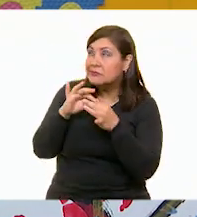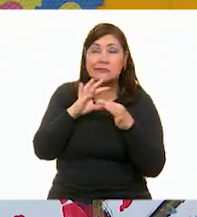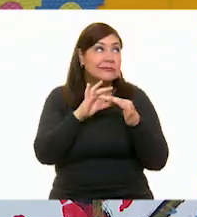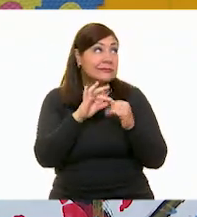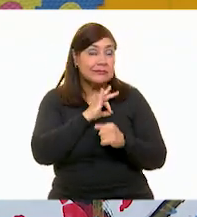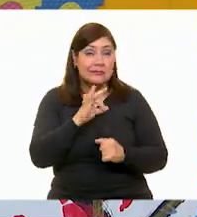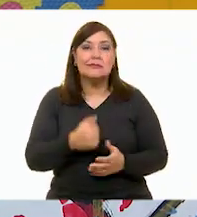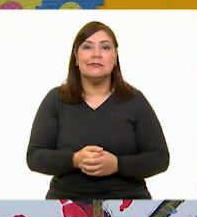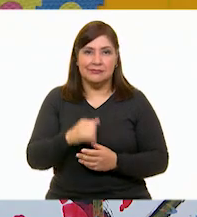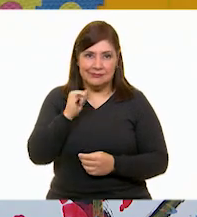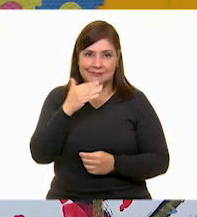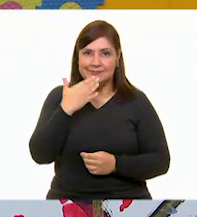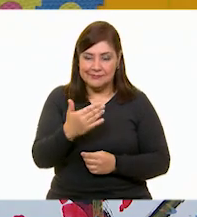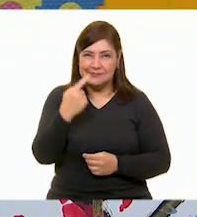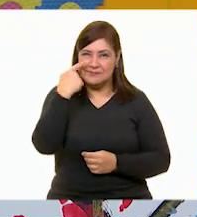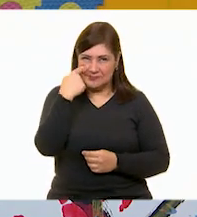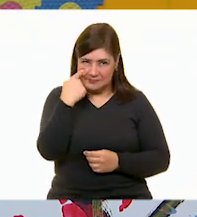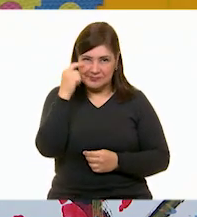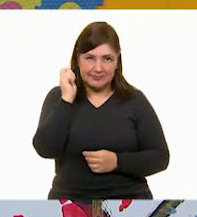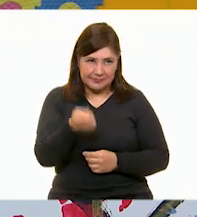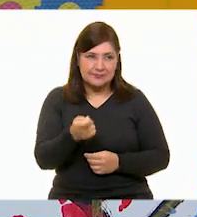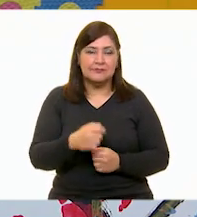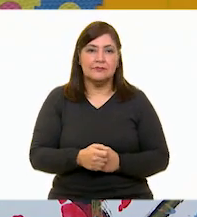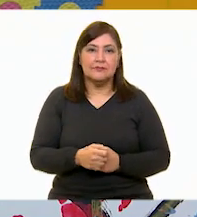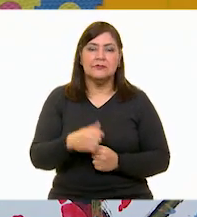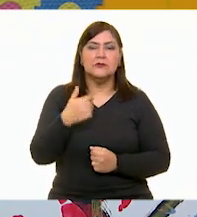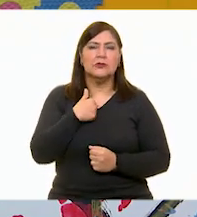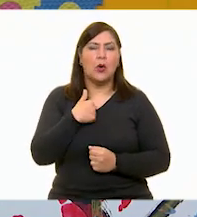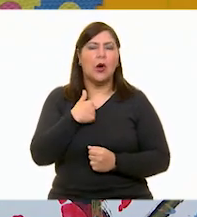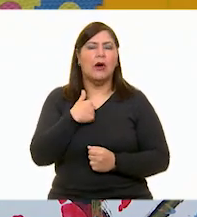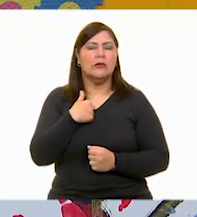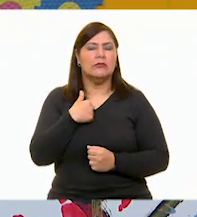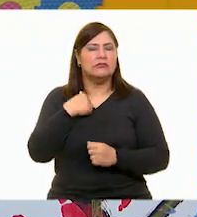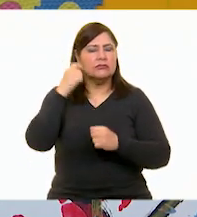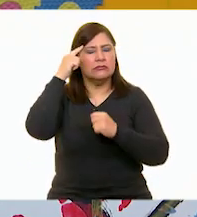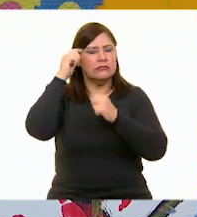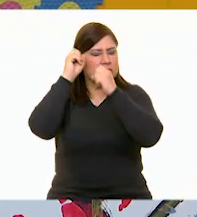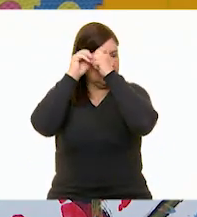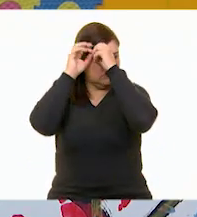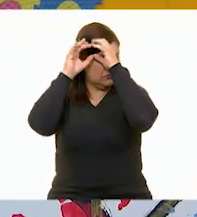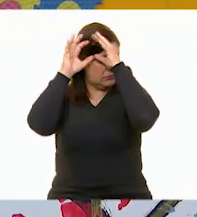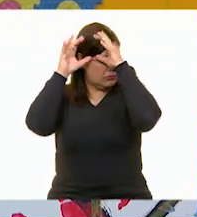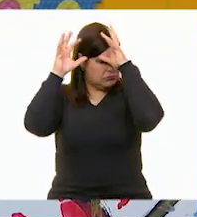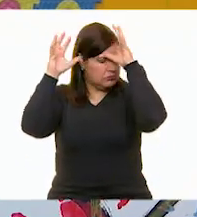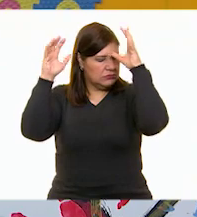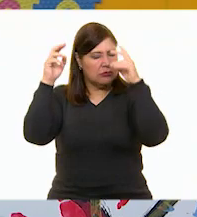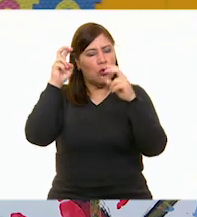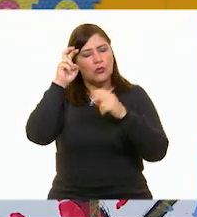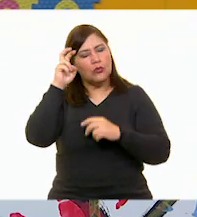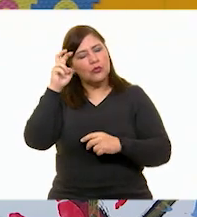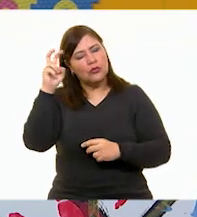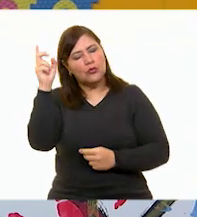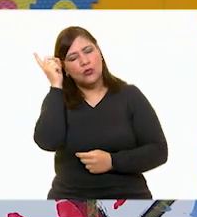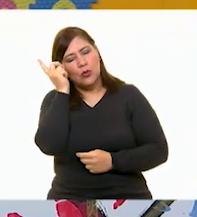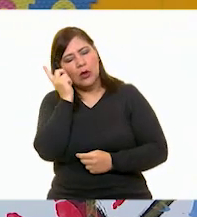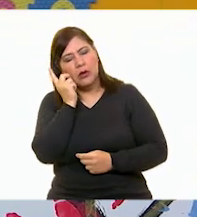Sí, claro que sí. fíjense que me imaginé... Bueno, estaba soñando que estaba así,